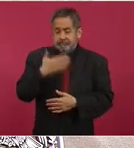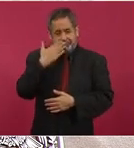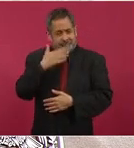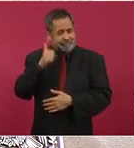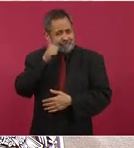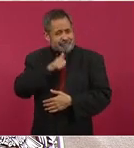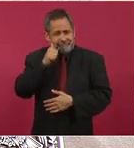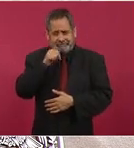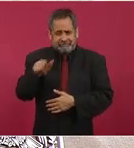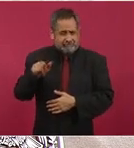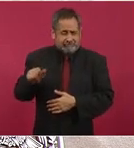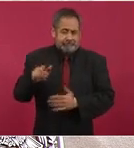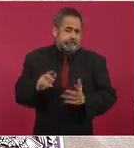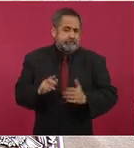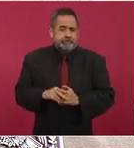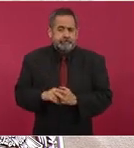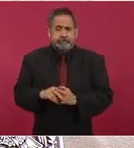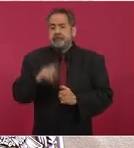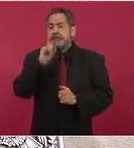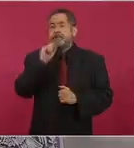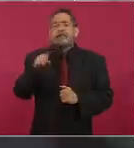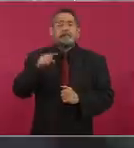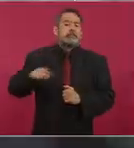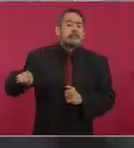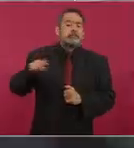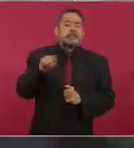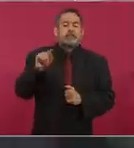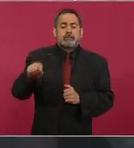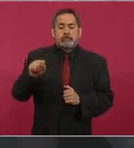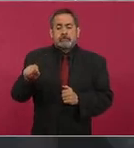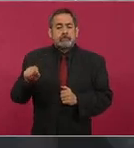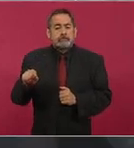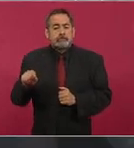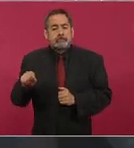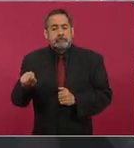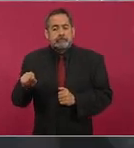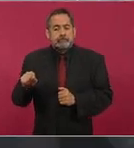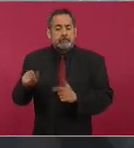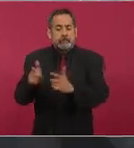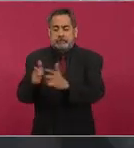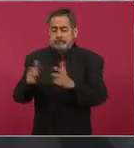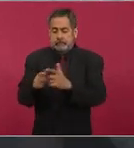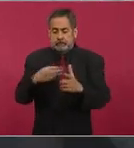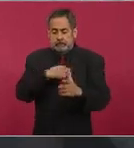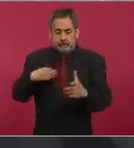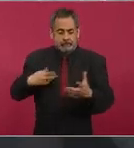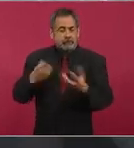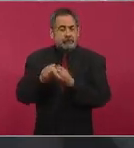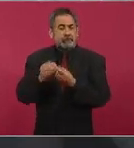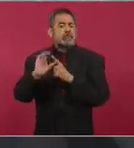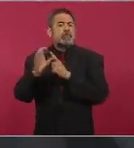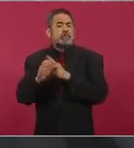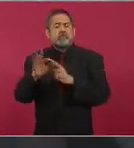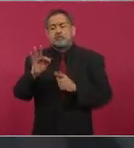También a los integrantes de la Comisión Forestal,